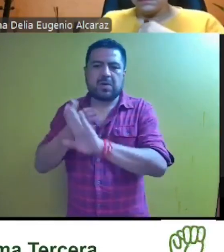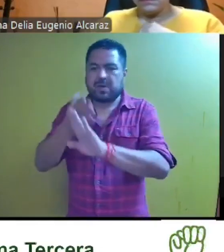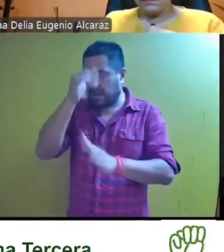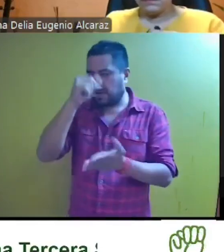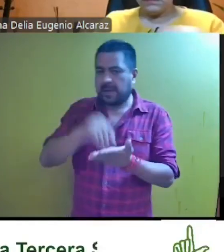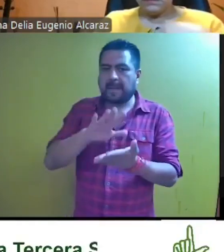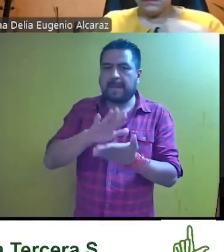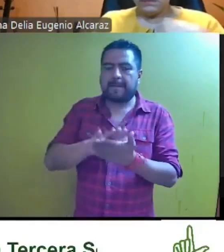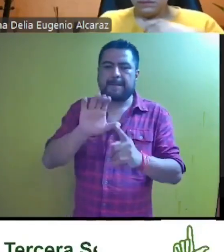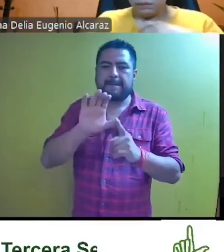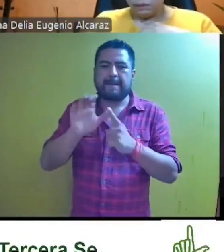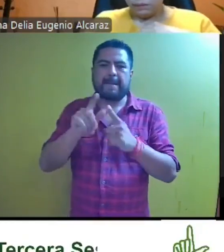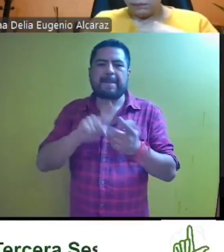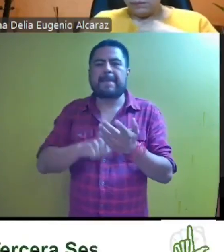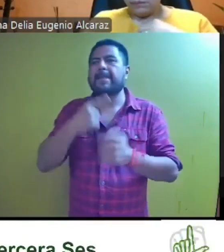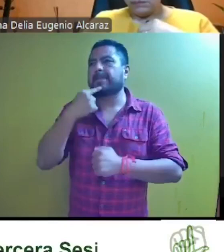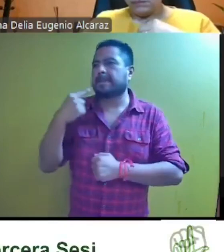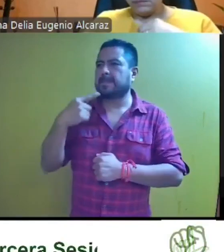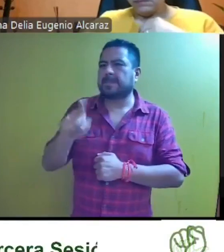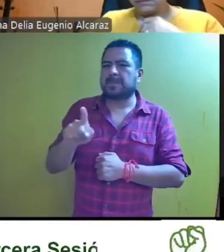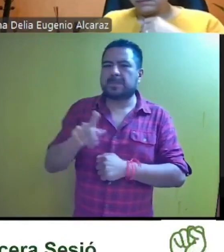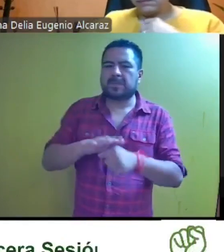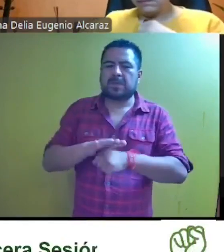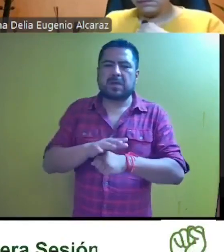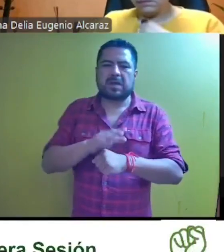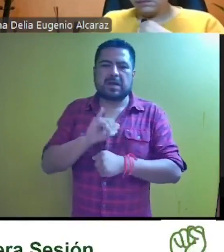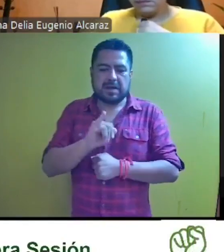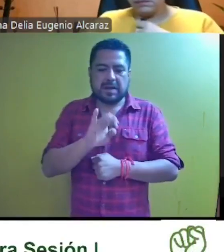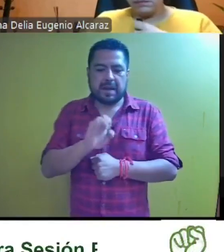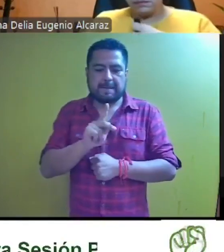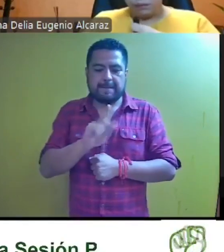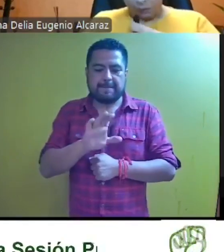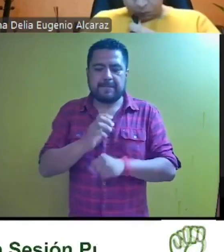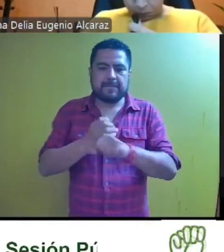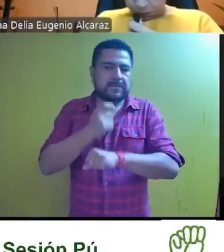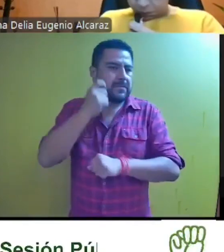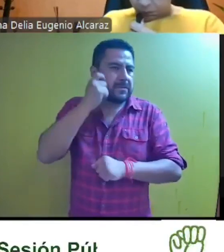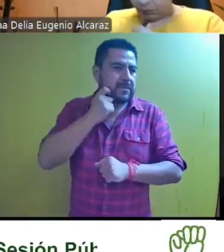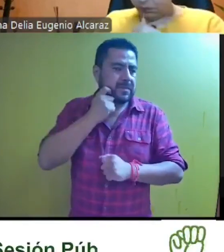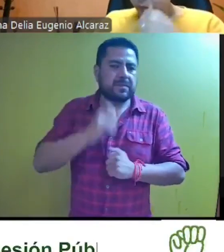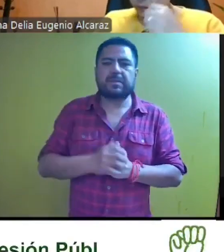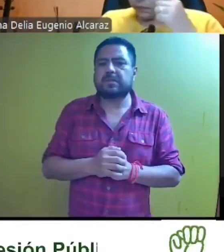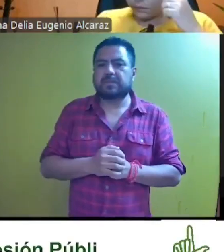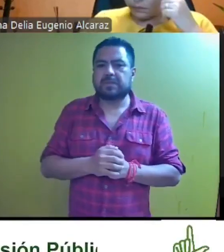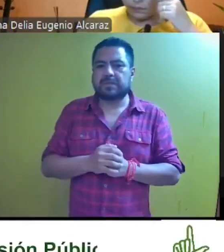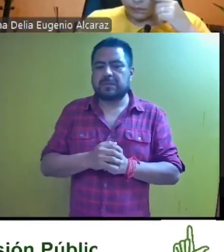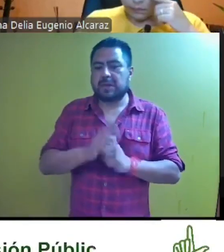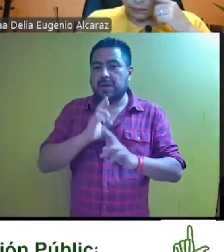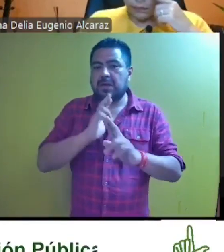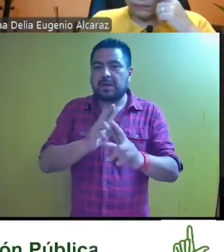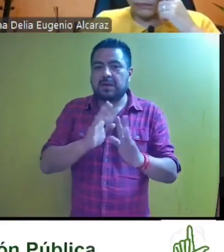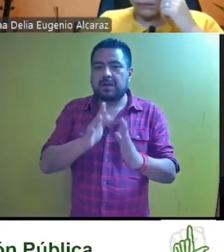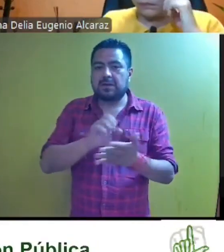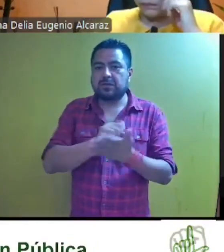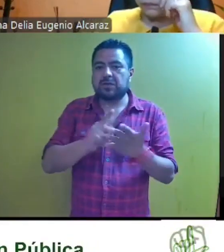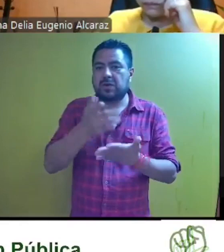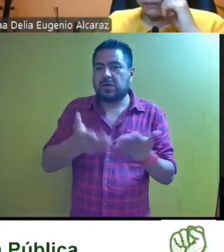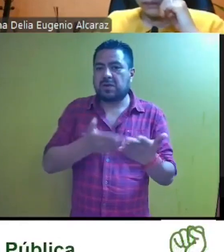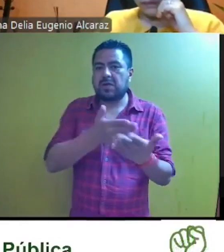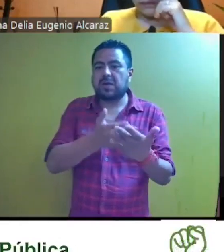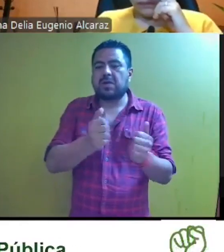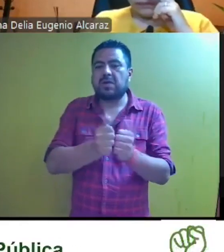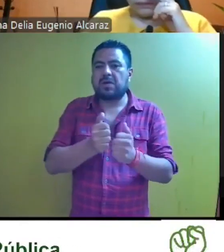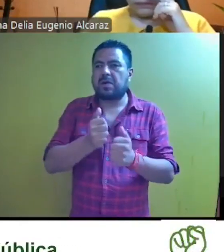emitido por la Comisión de Quejas y Denuncias del Instituto Electoral y de Participación Ciudadana del Estado de Guerrero, que resolvió la solicitud de medidas cautelar